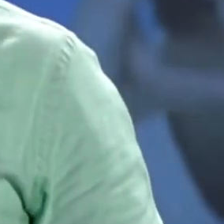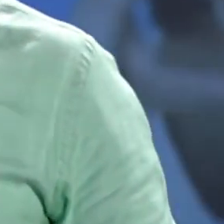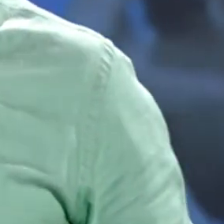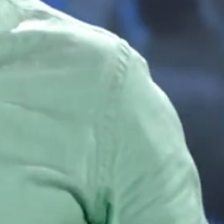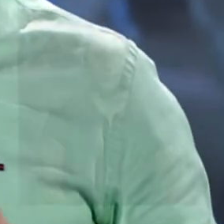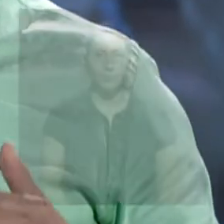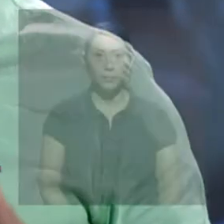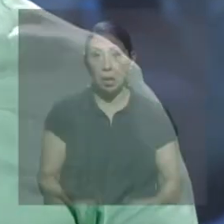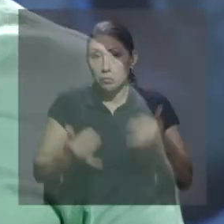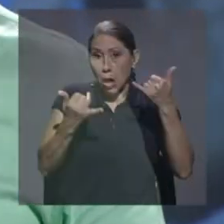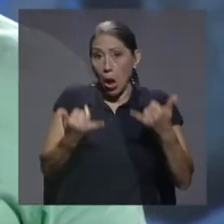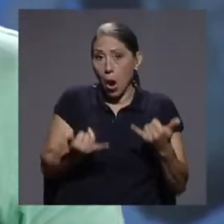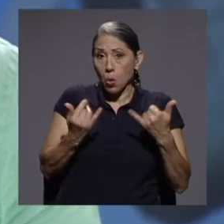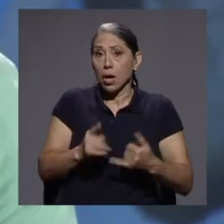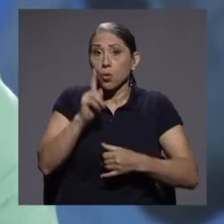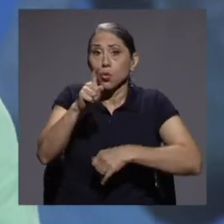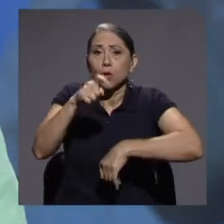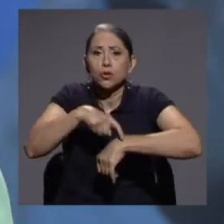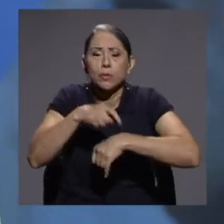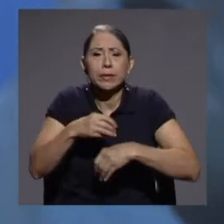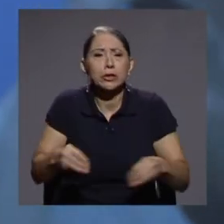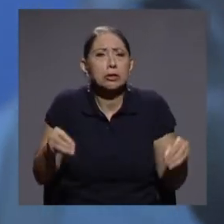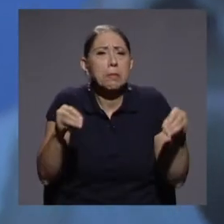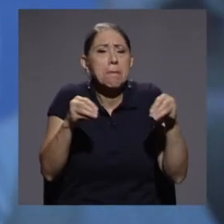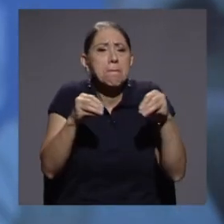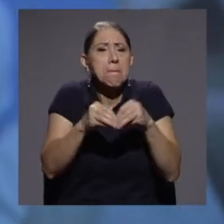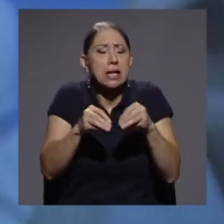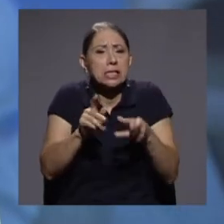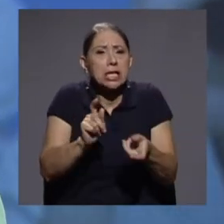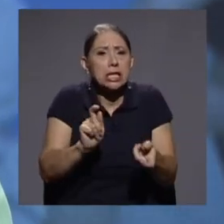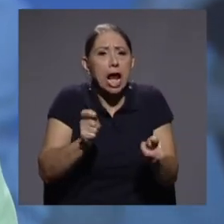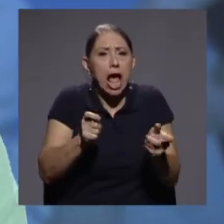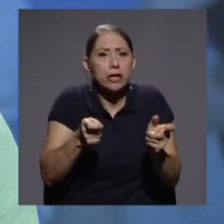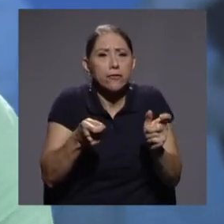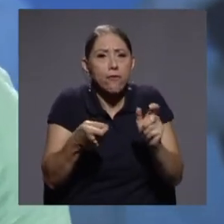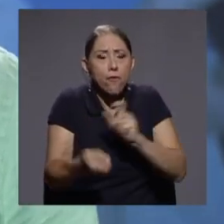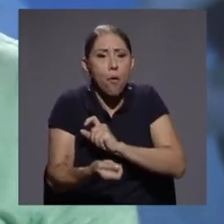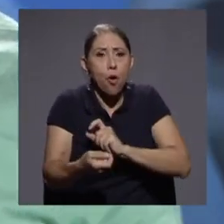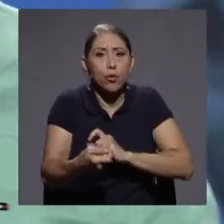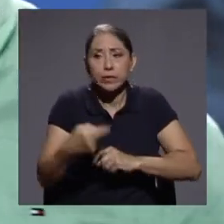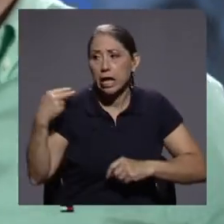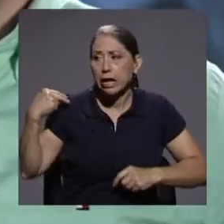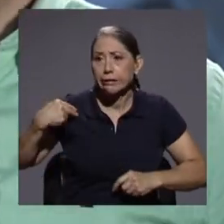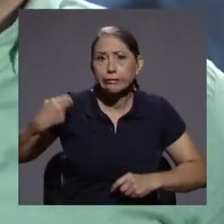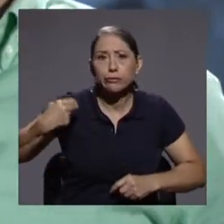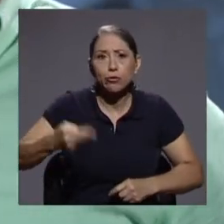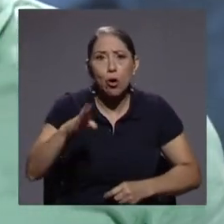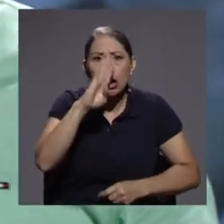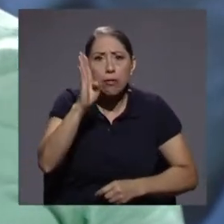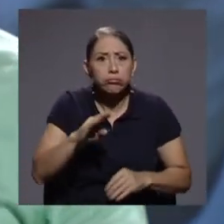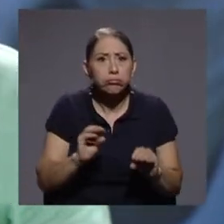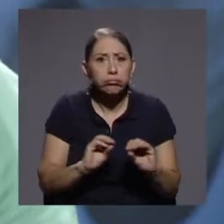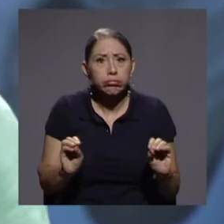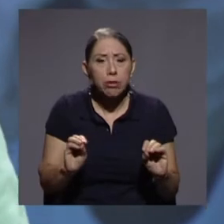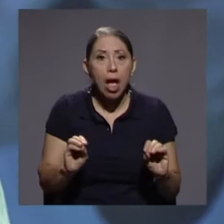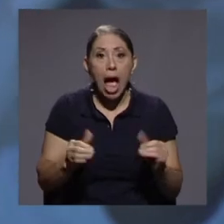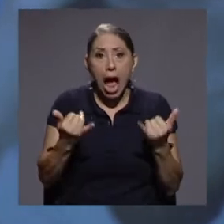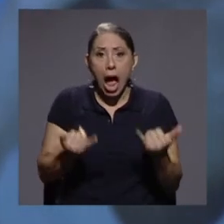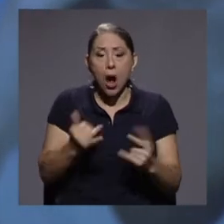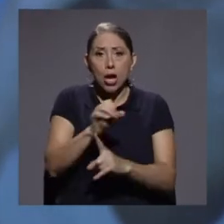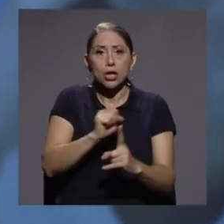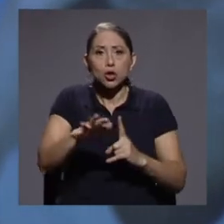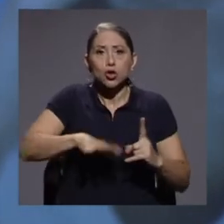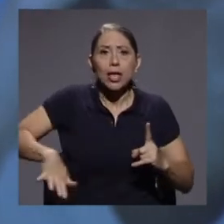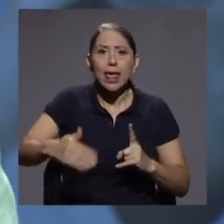Estamos en uno de los momentos más transformadores de la historia. Tenemos una sociedad que actualmente tiene